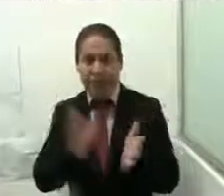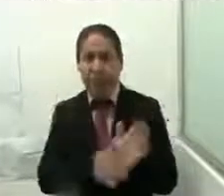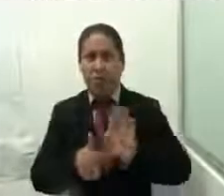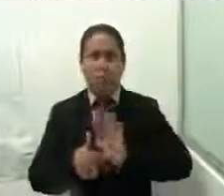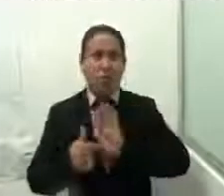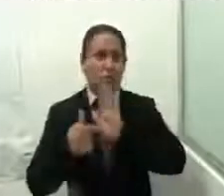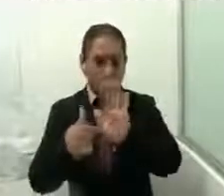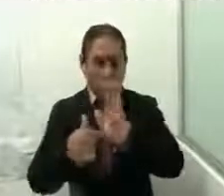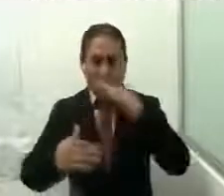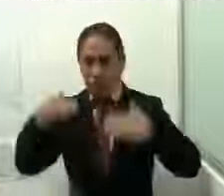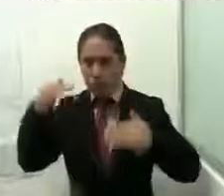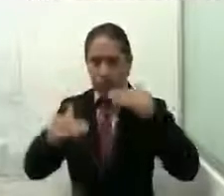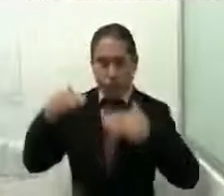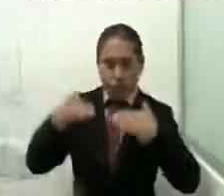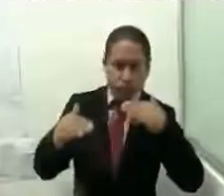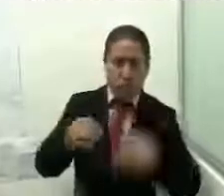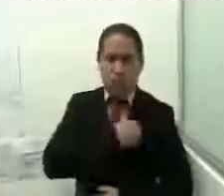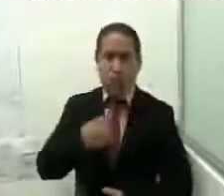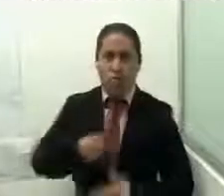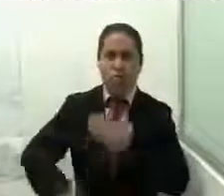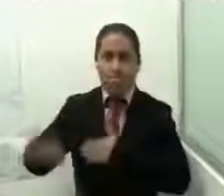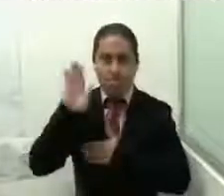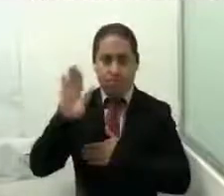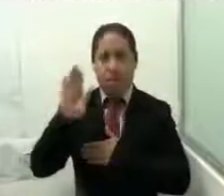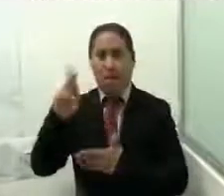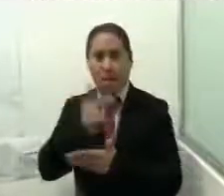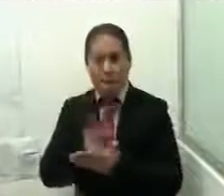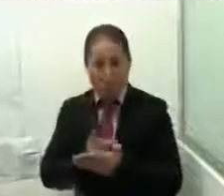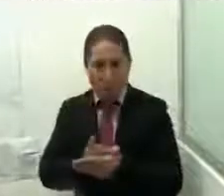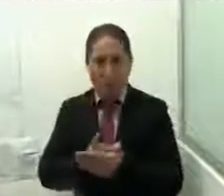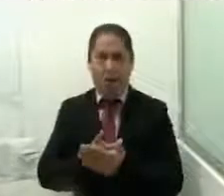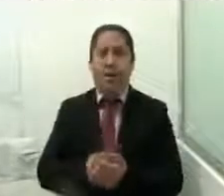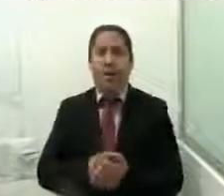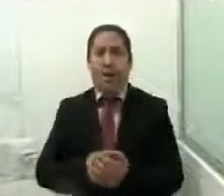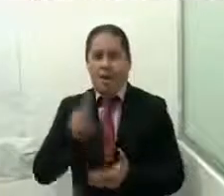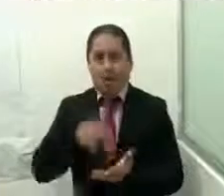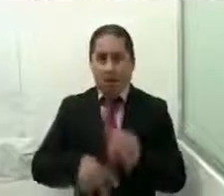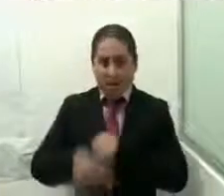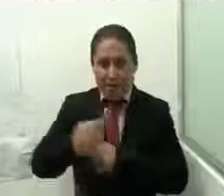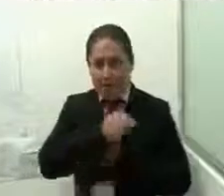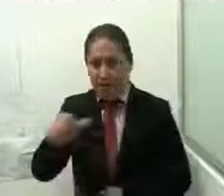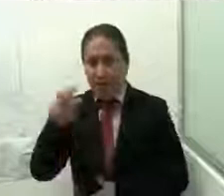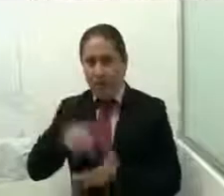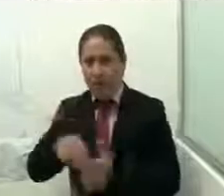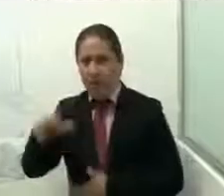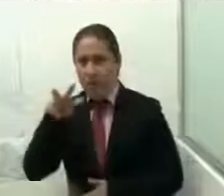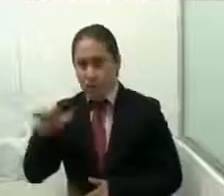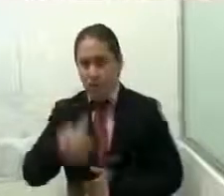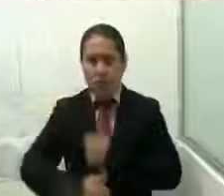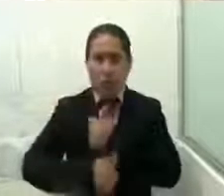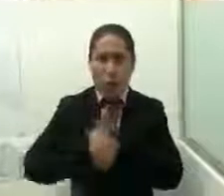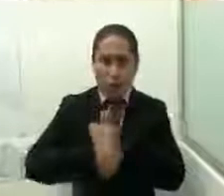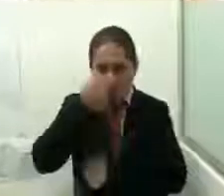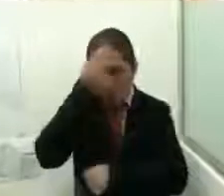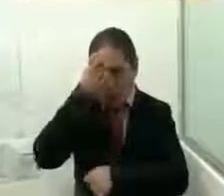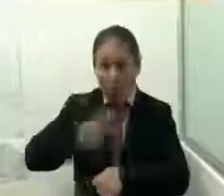cumplimiento de los compromisos establecidos en el Plan Estatal de Desarrollo Chiapas 2013-2018, competencia de la Secretaría para el